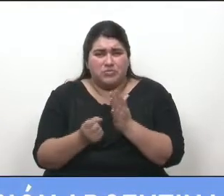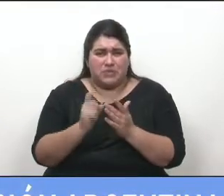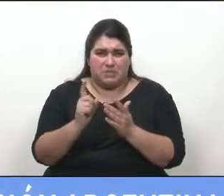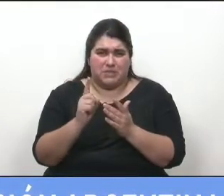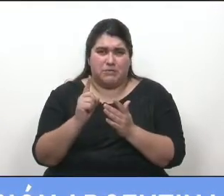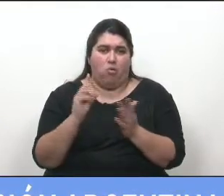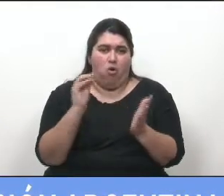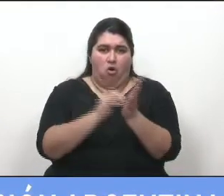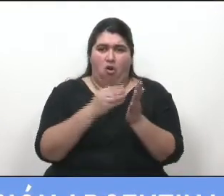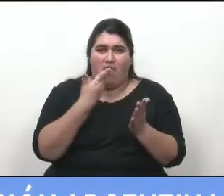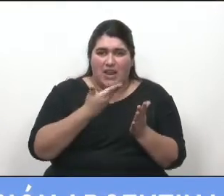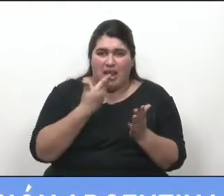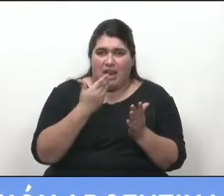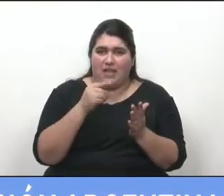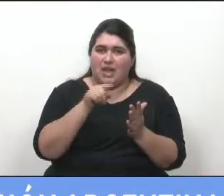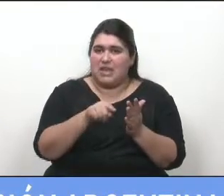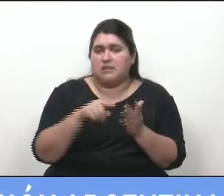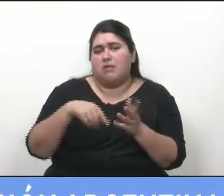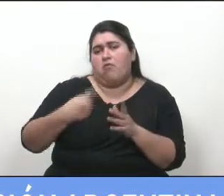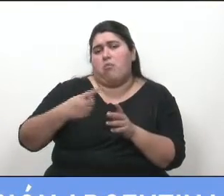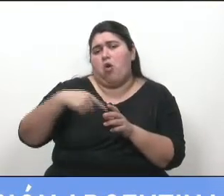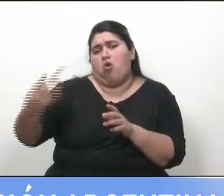ingresadas. Dinero de terceros.